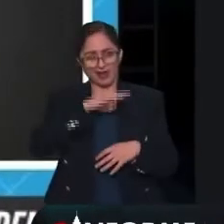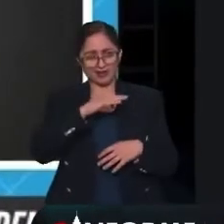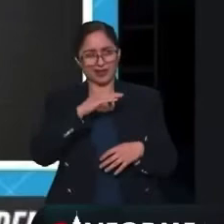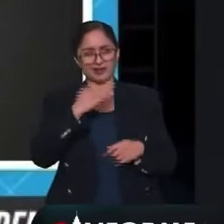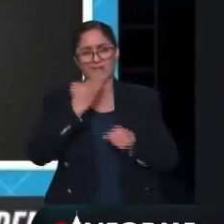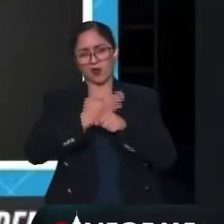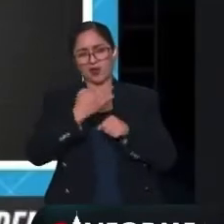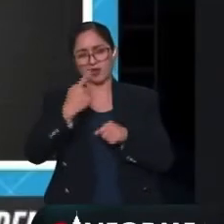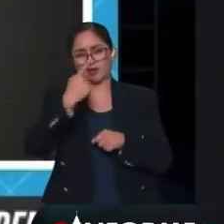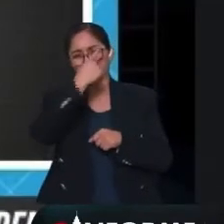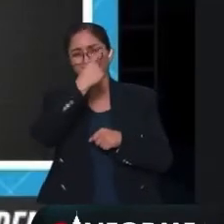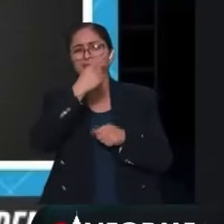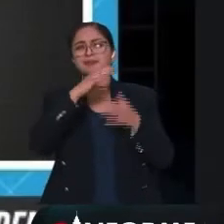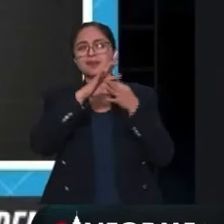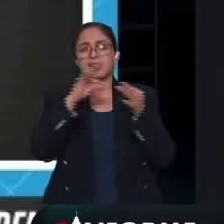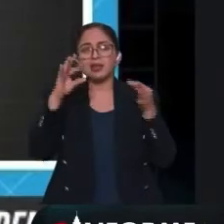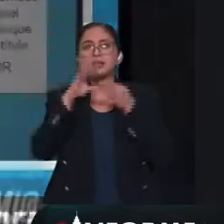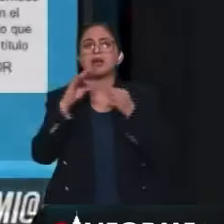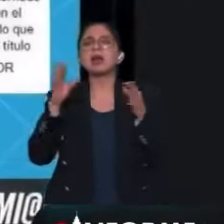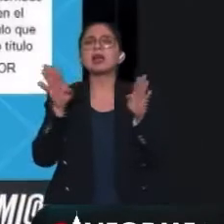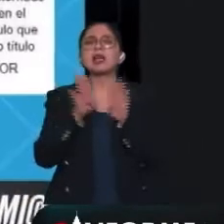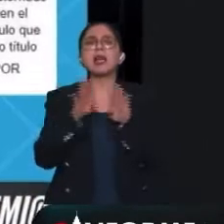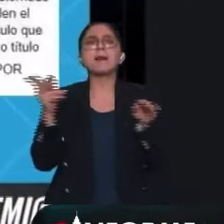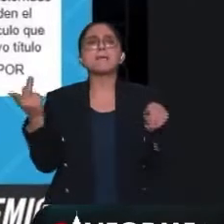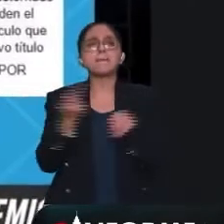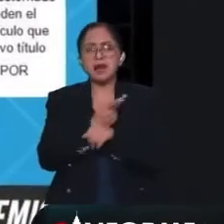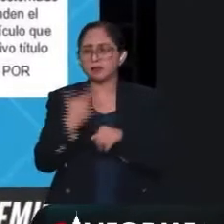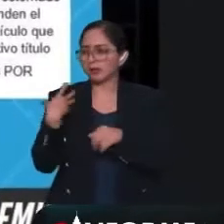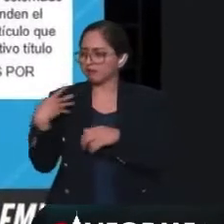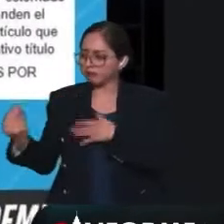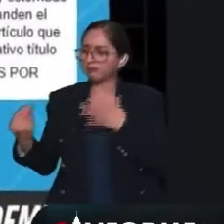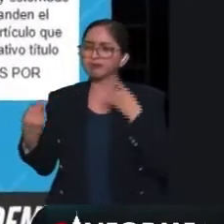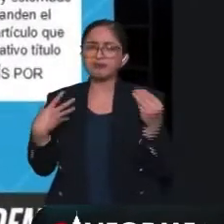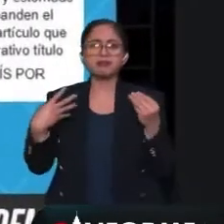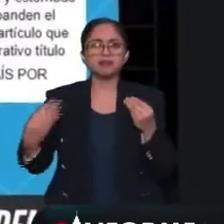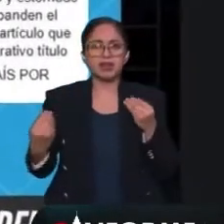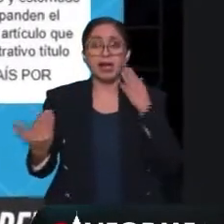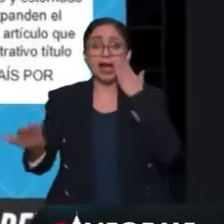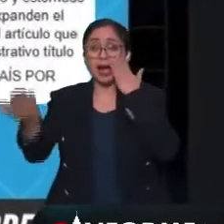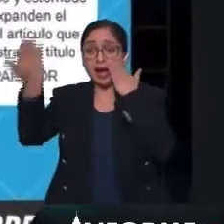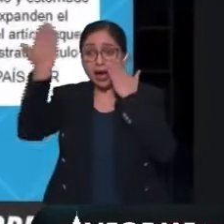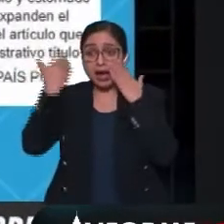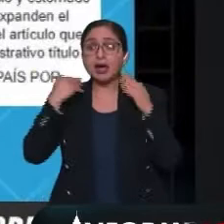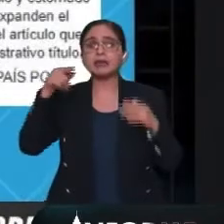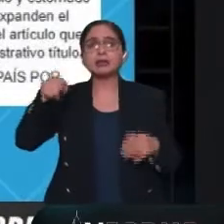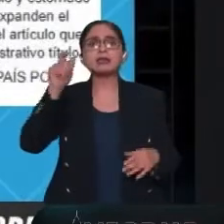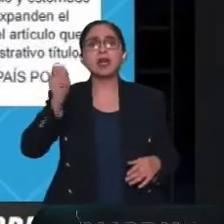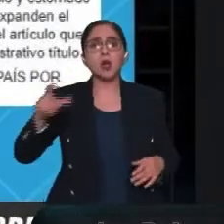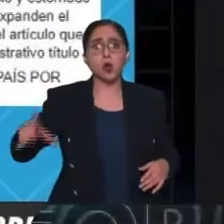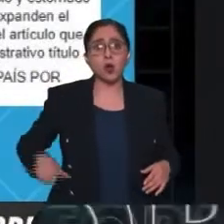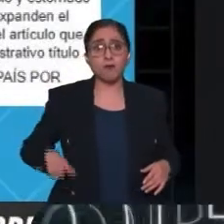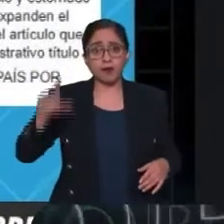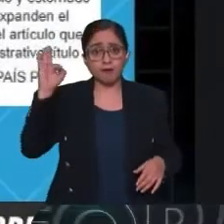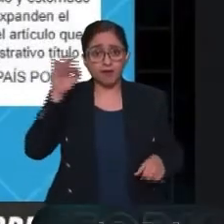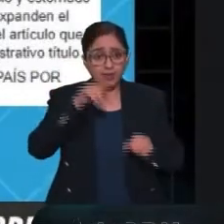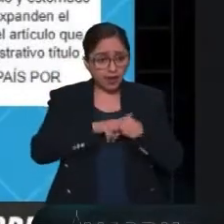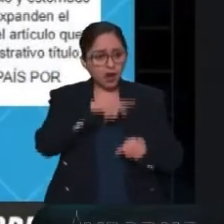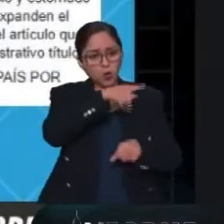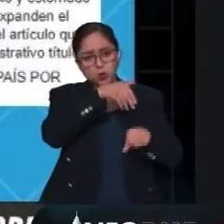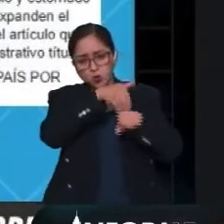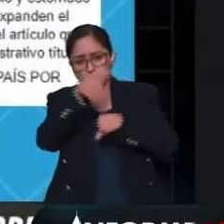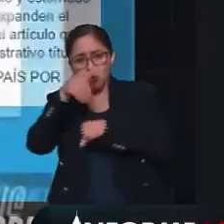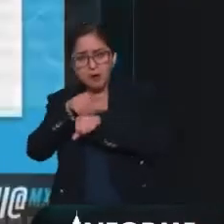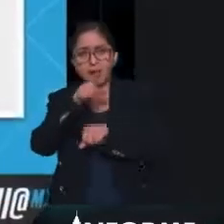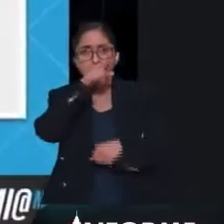estrategias contra la pandemia. Se decía que el gobierno federal ocultaba cifras sobre las